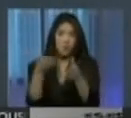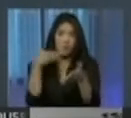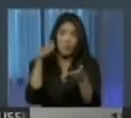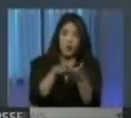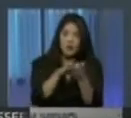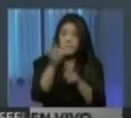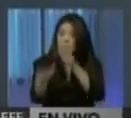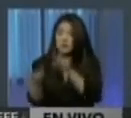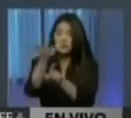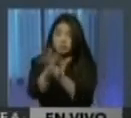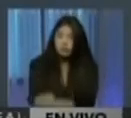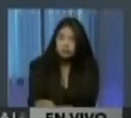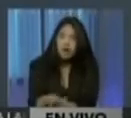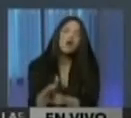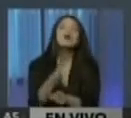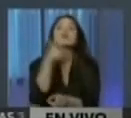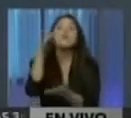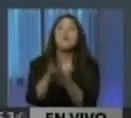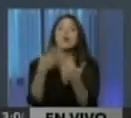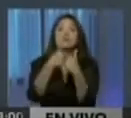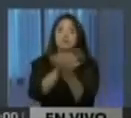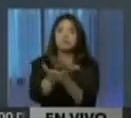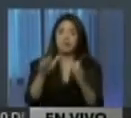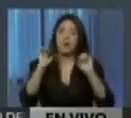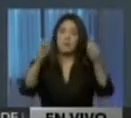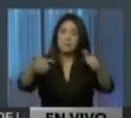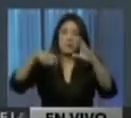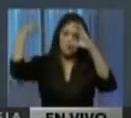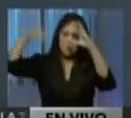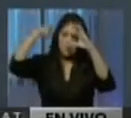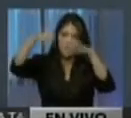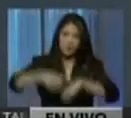desplazados y muertes violentas. Adelante video, por favor.